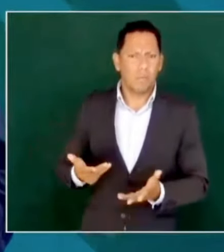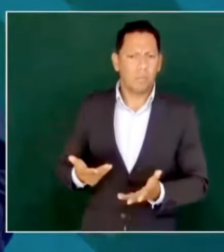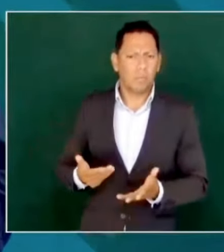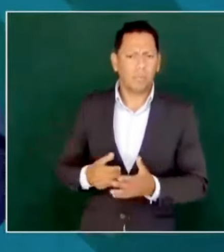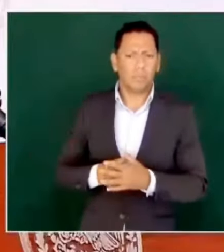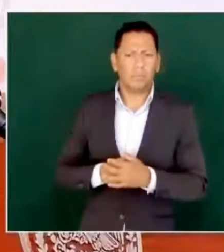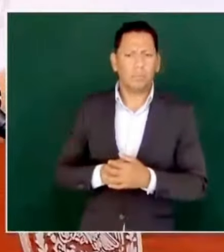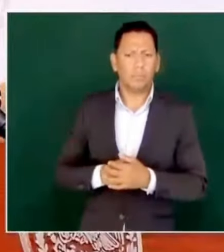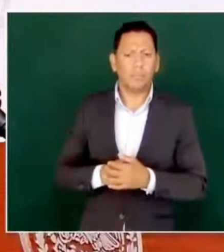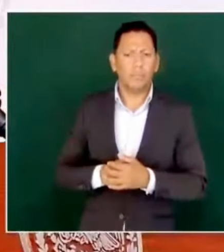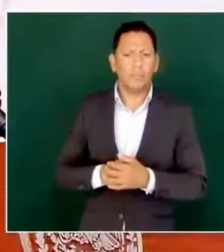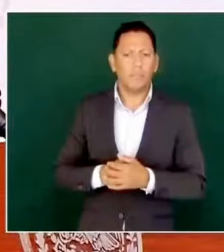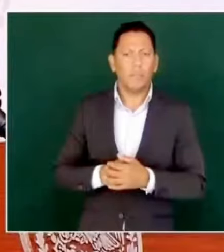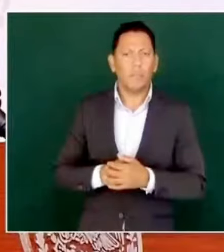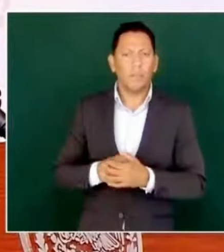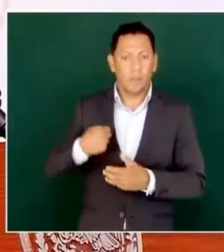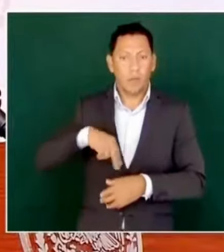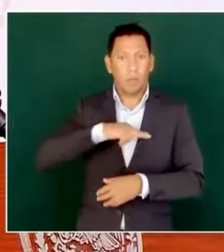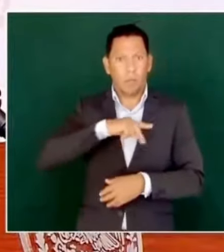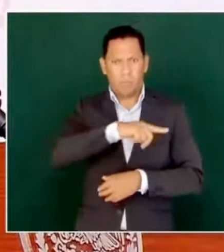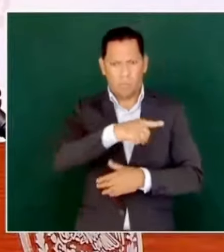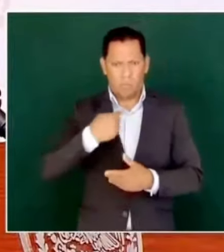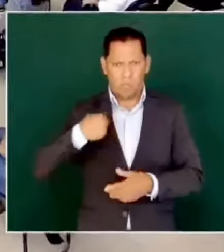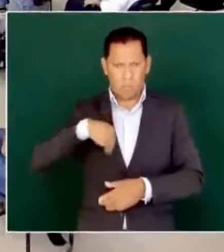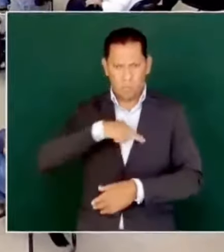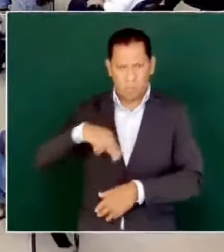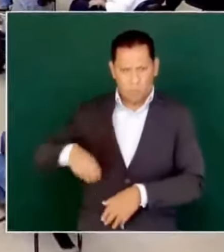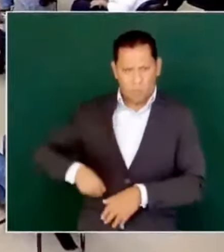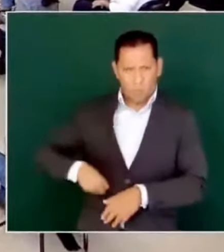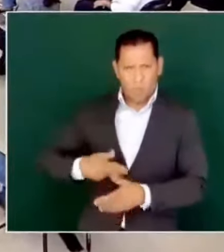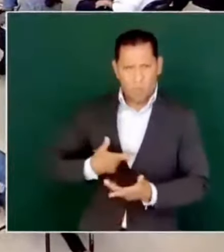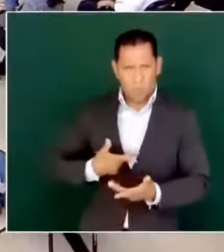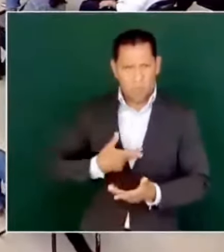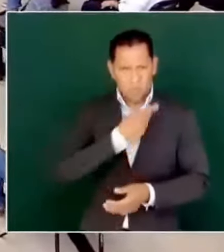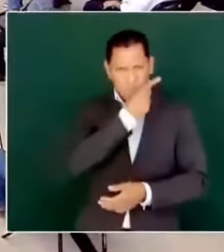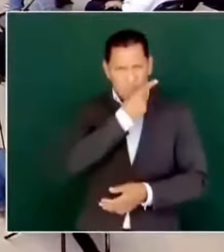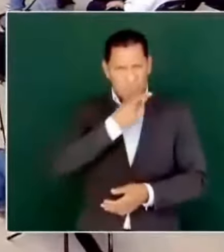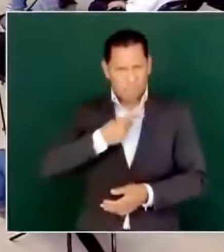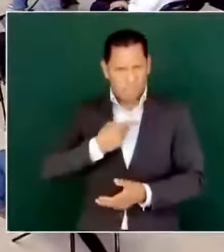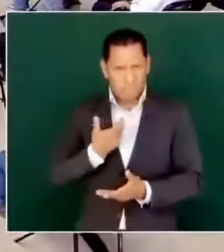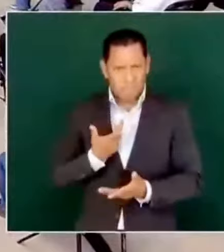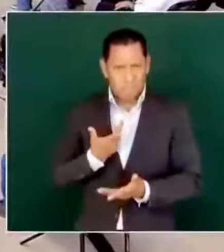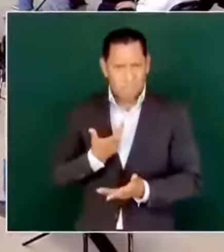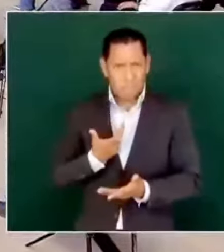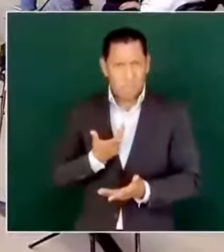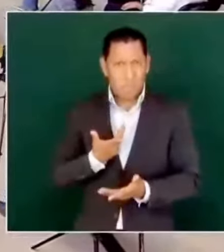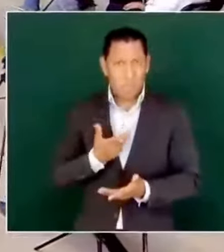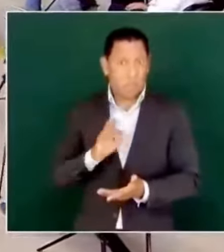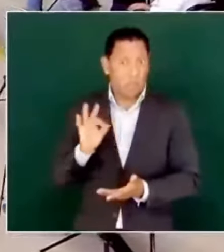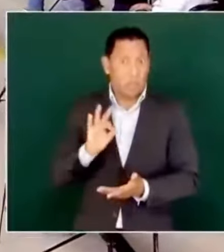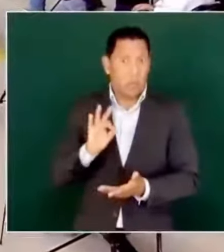Y para culparnos podrían hacer una cosa así,